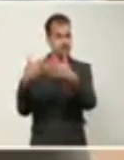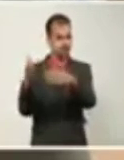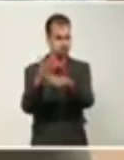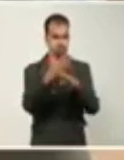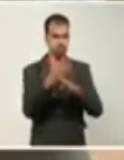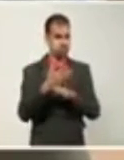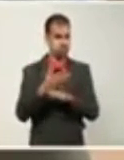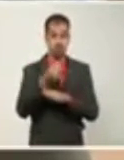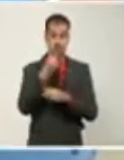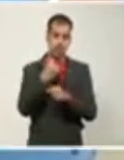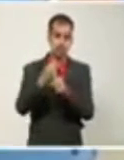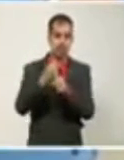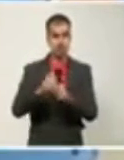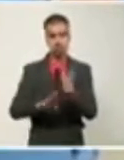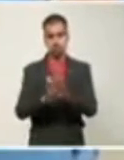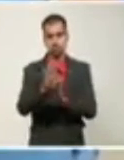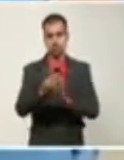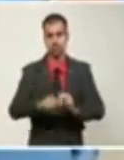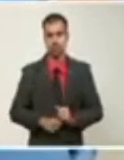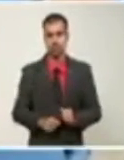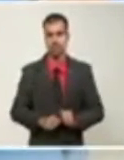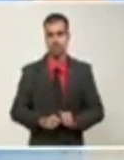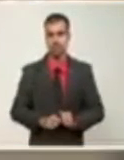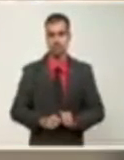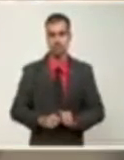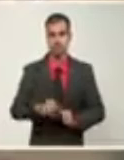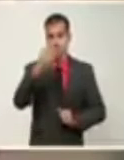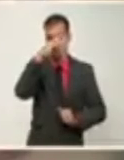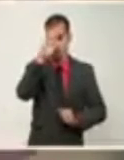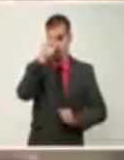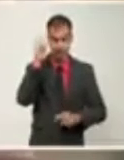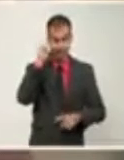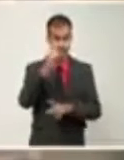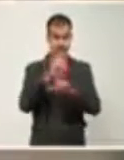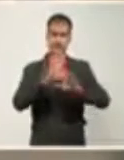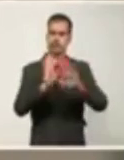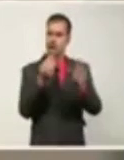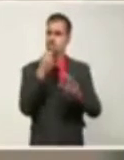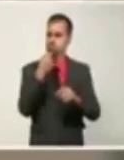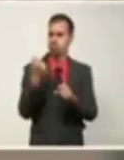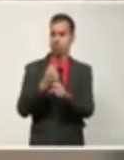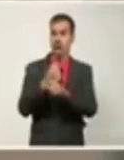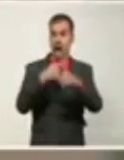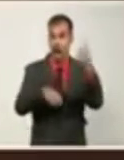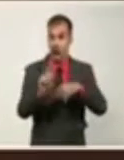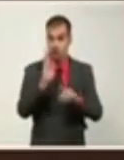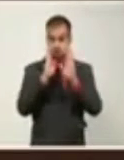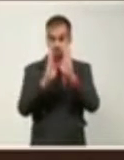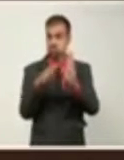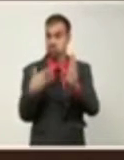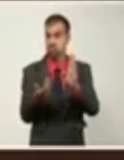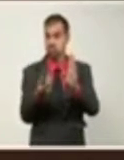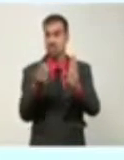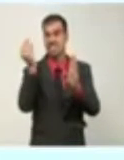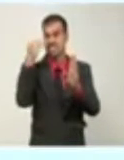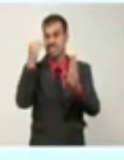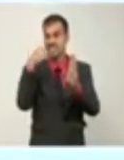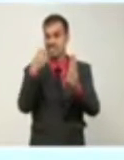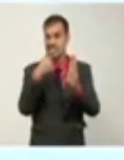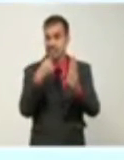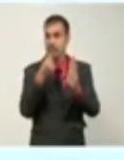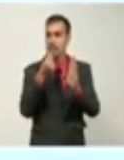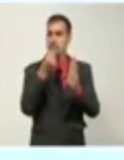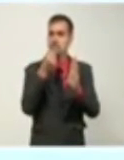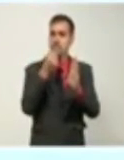Ya la ciencia cubana logró los reactivos, pero ahora concentra sus esfuerzos en fabricar los equipos de extracción magnética para la